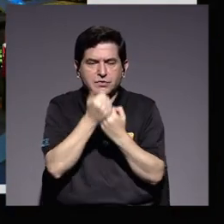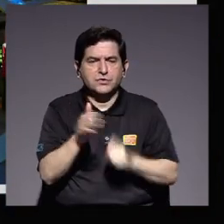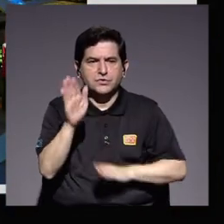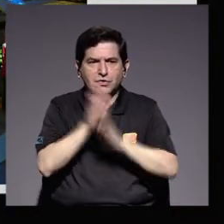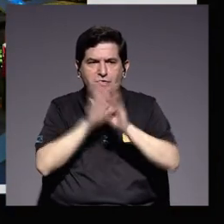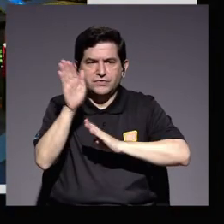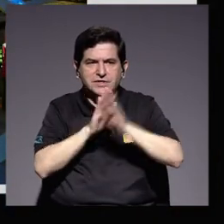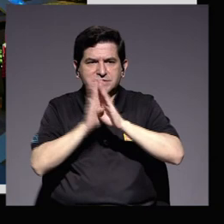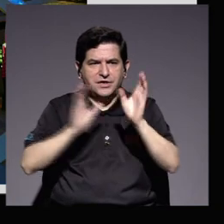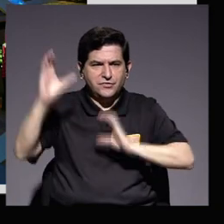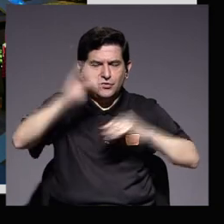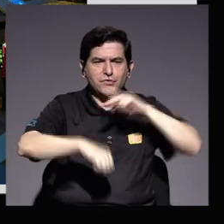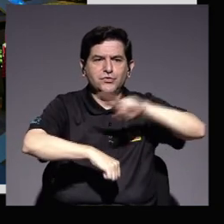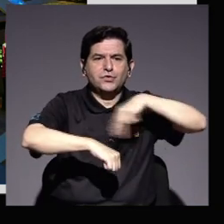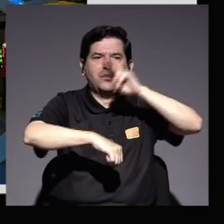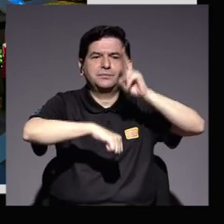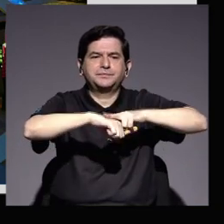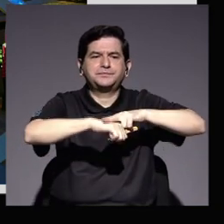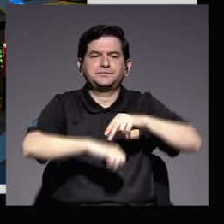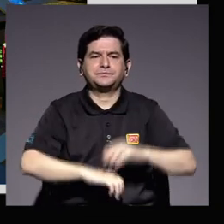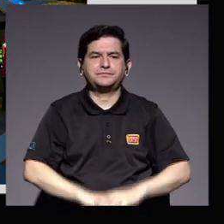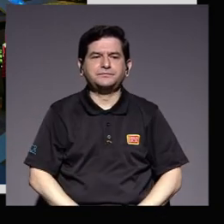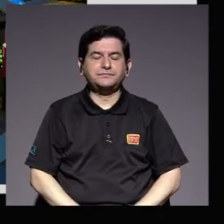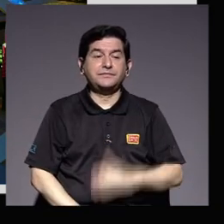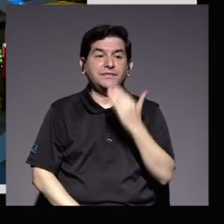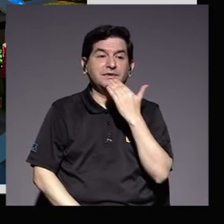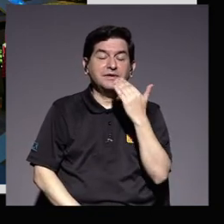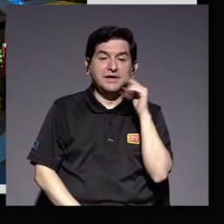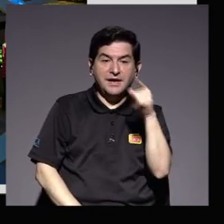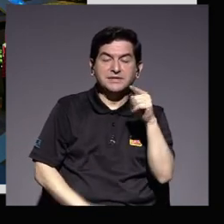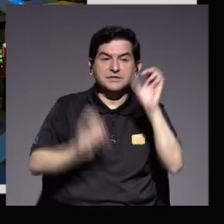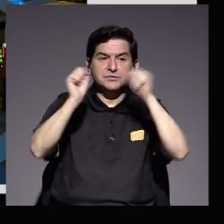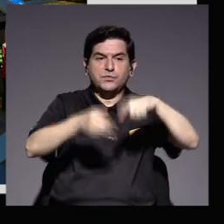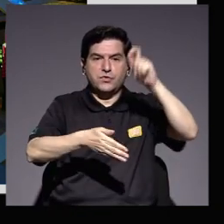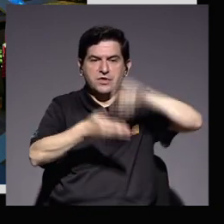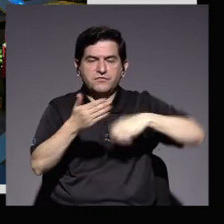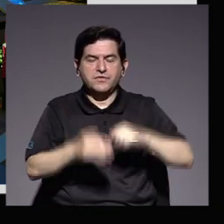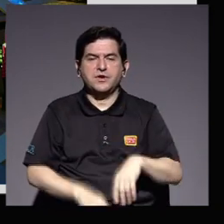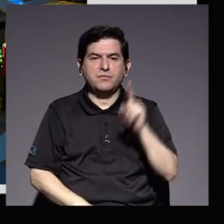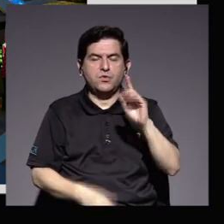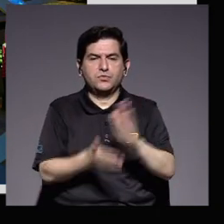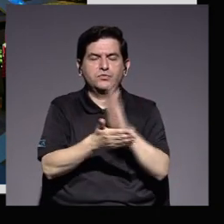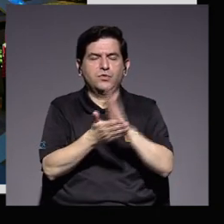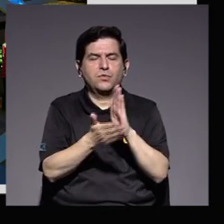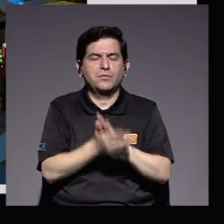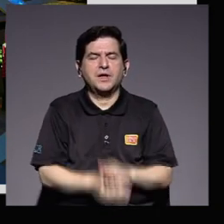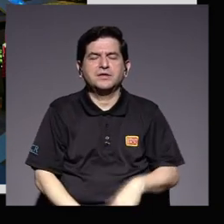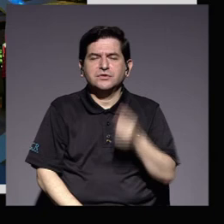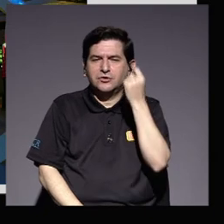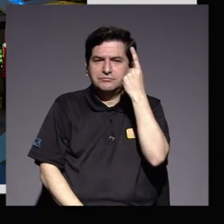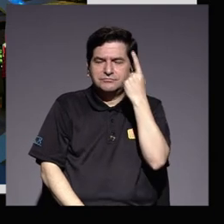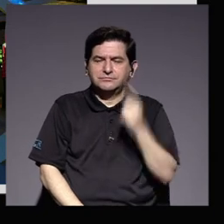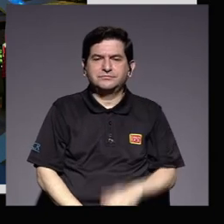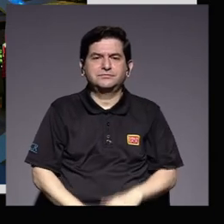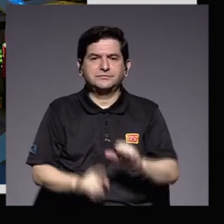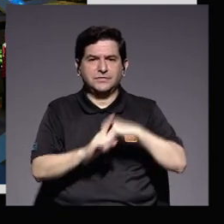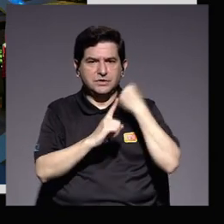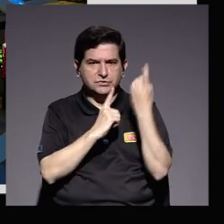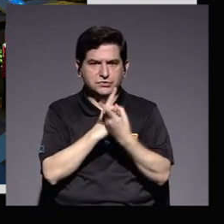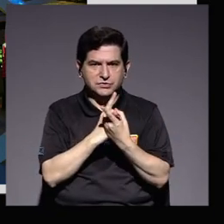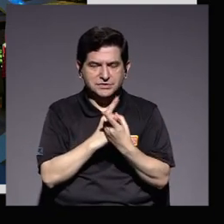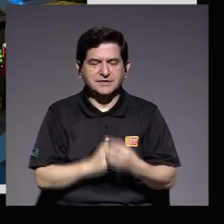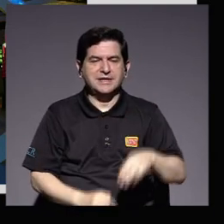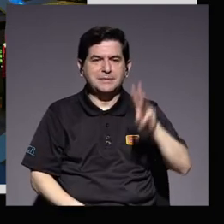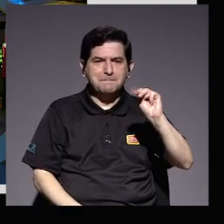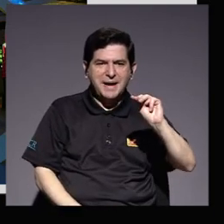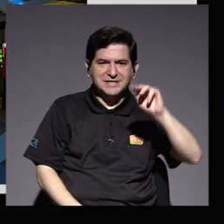el desarrollo científico nacional. Gracias a ello, se logró la firma de un memorándum de entendimiento entre la sociedad Max